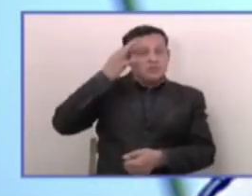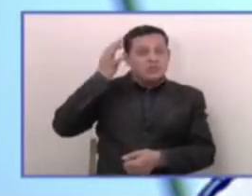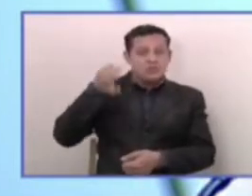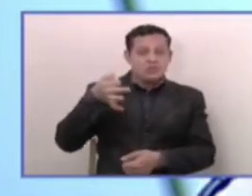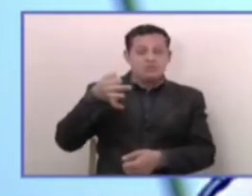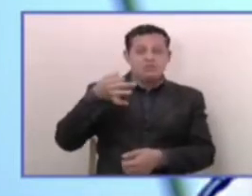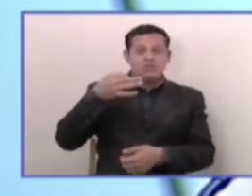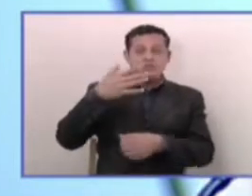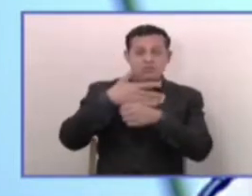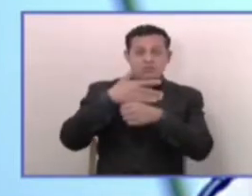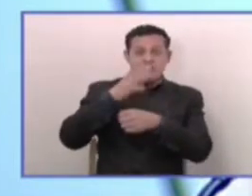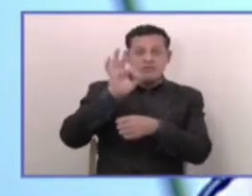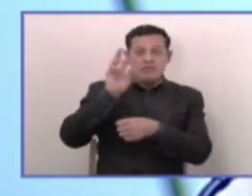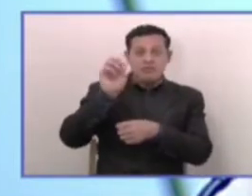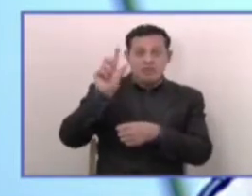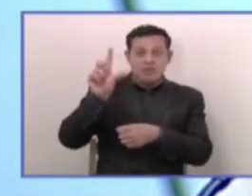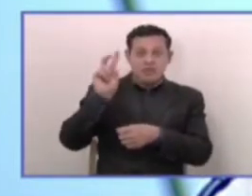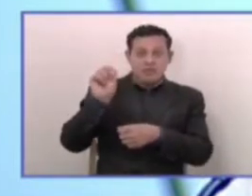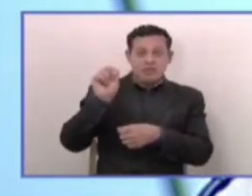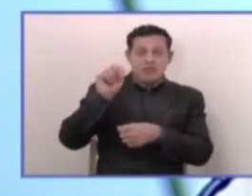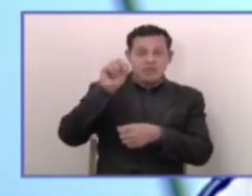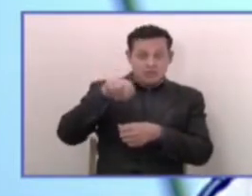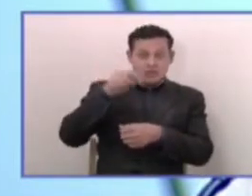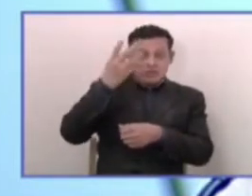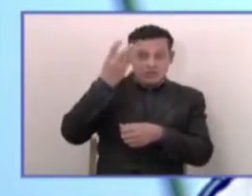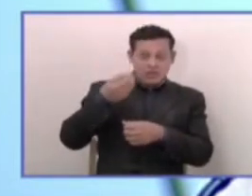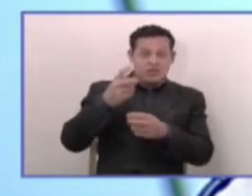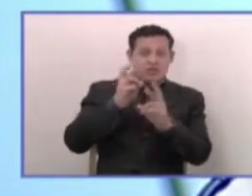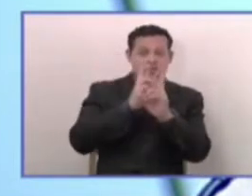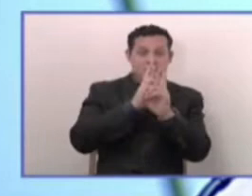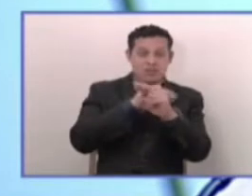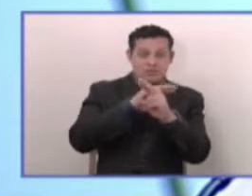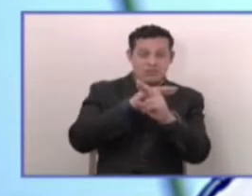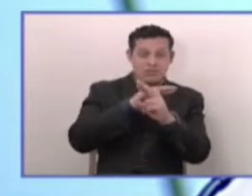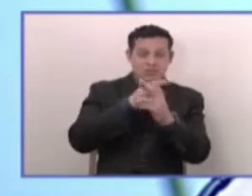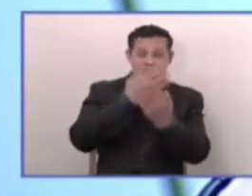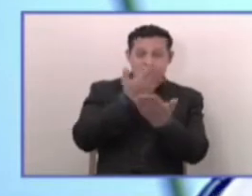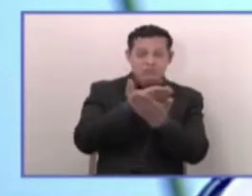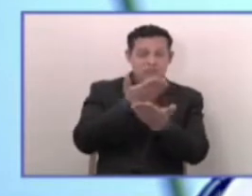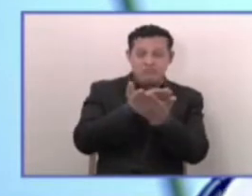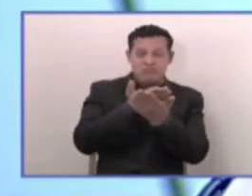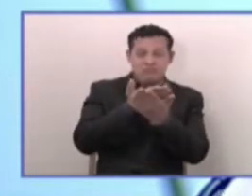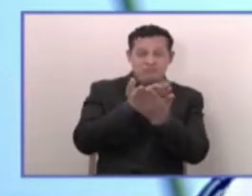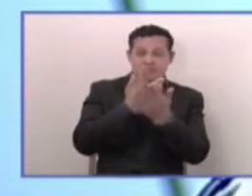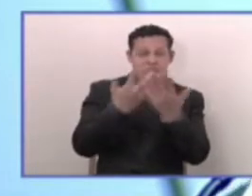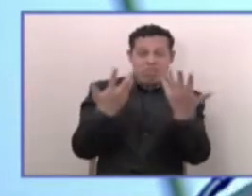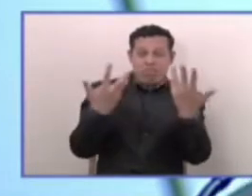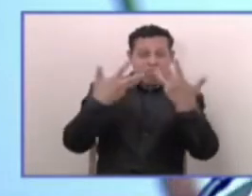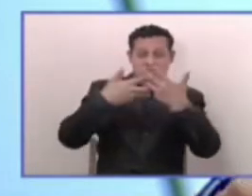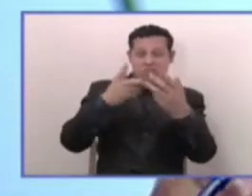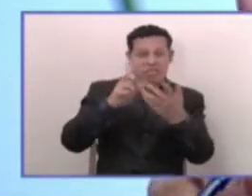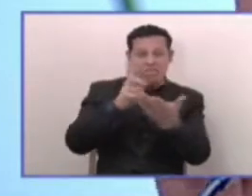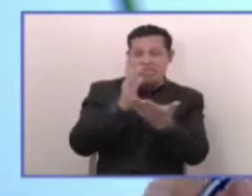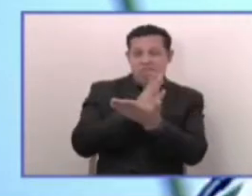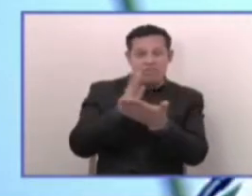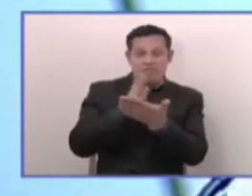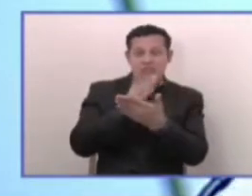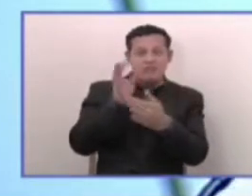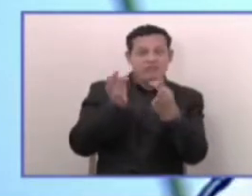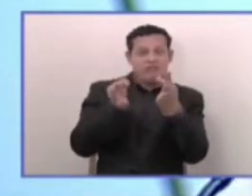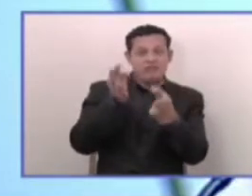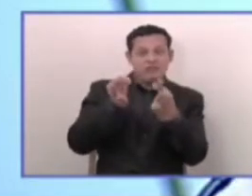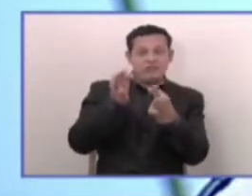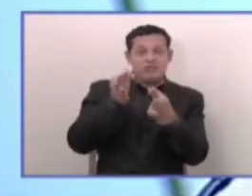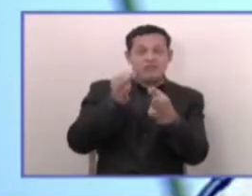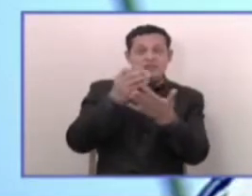como partido que las reformas que ahora se están planteando son ineficientes. No vemos por ningún lado la justicia